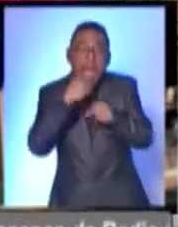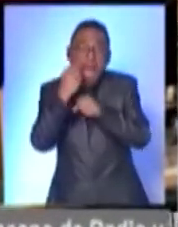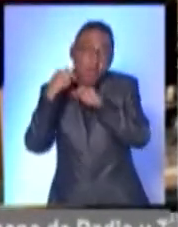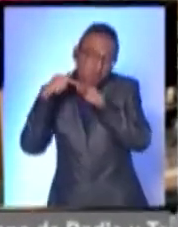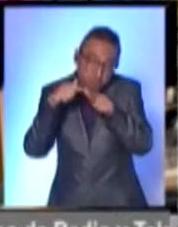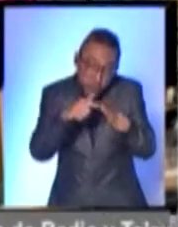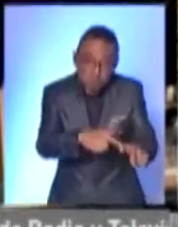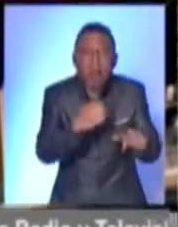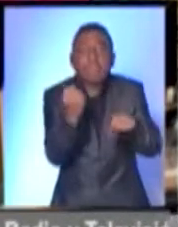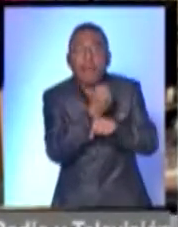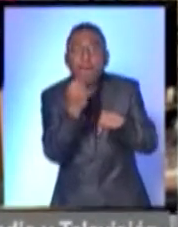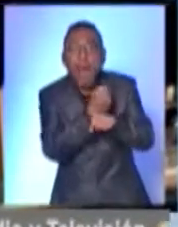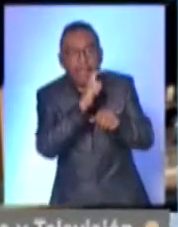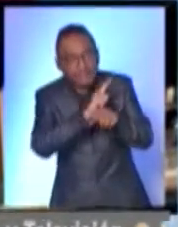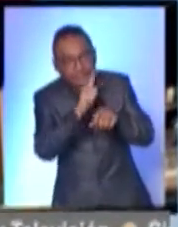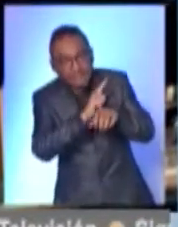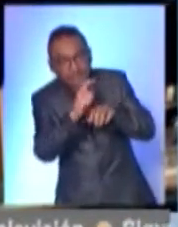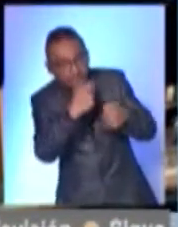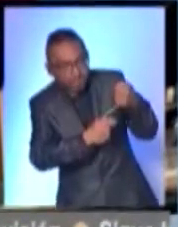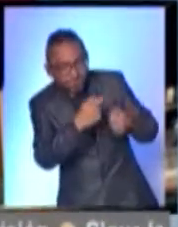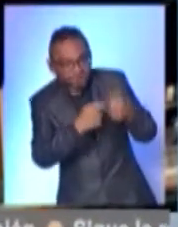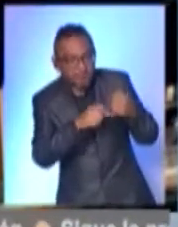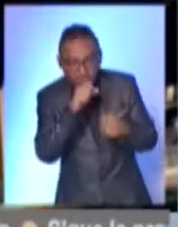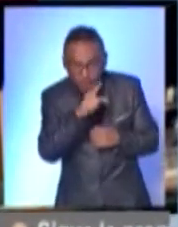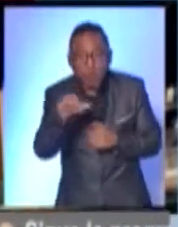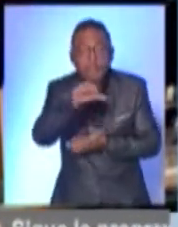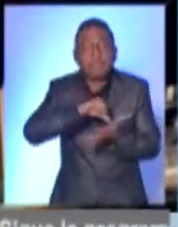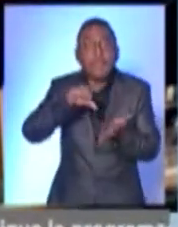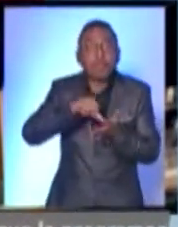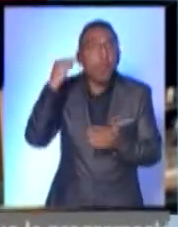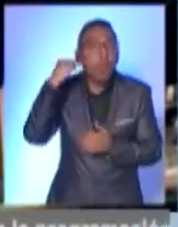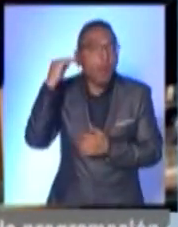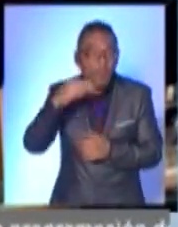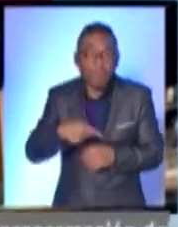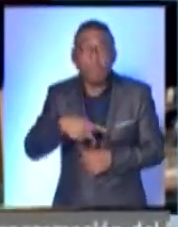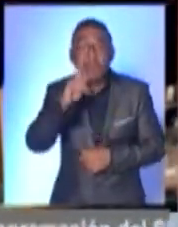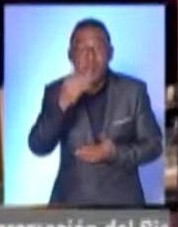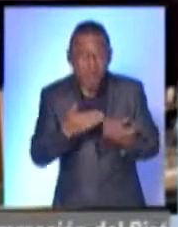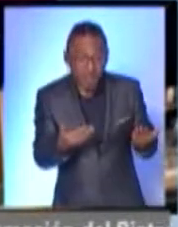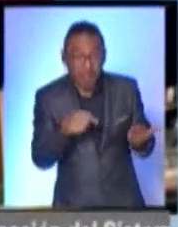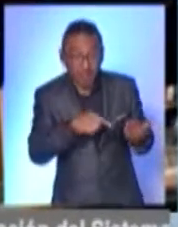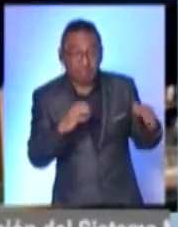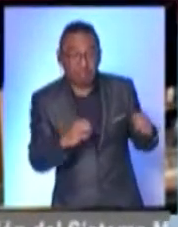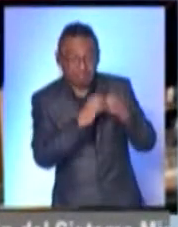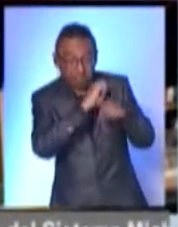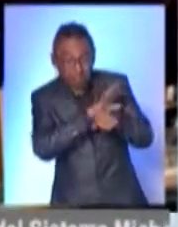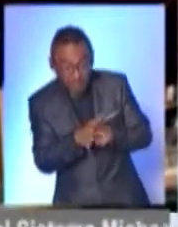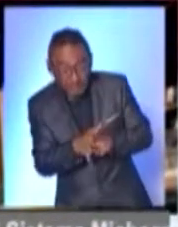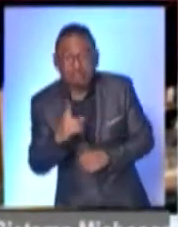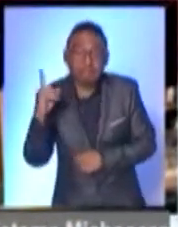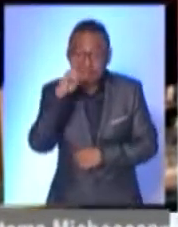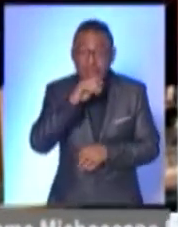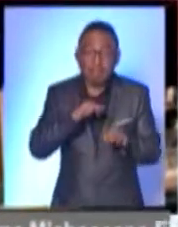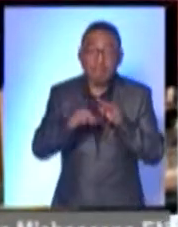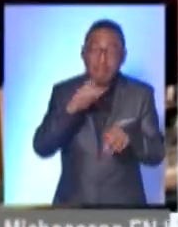lustrado el calzado de todo tipo de personas en pleno centro histórico de Morelia, pero hoy la pandemia ha complicado su trabajo. Está